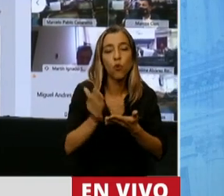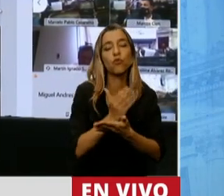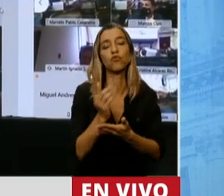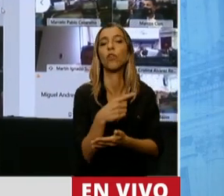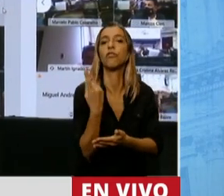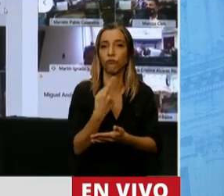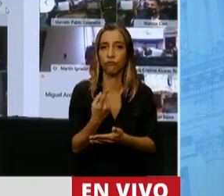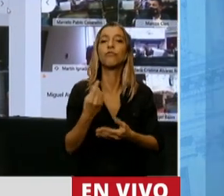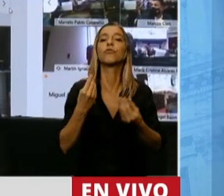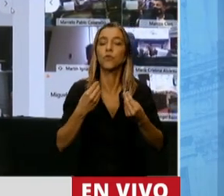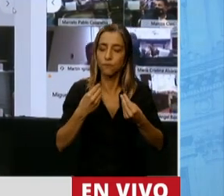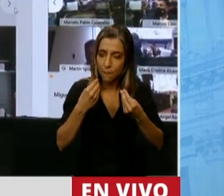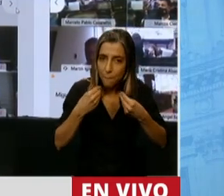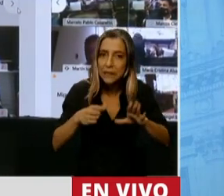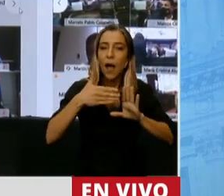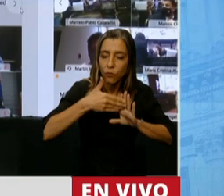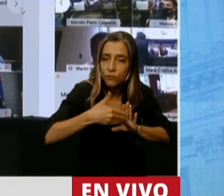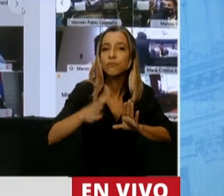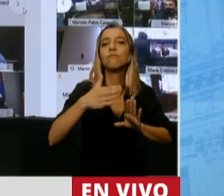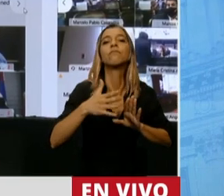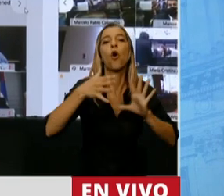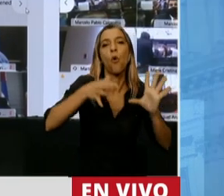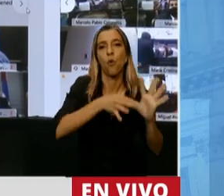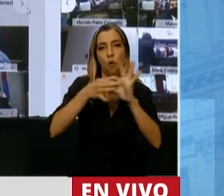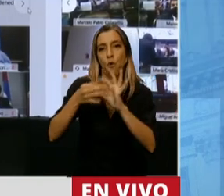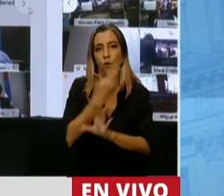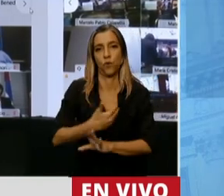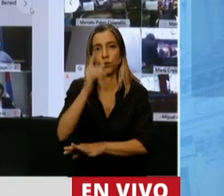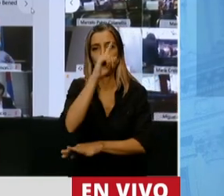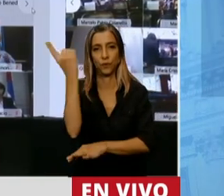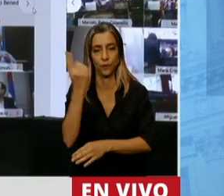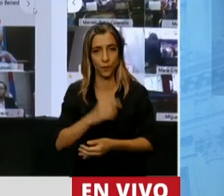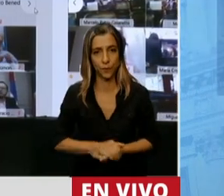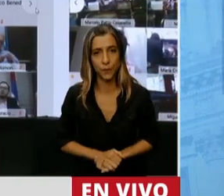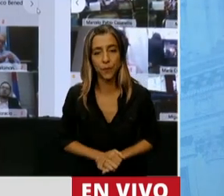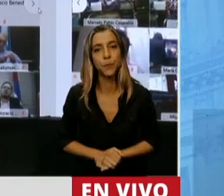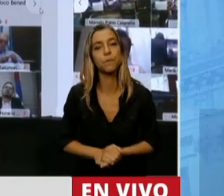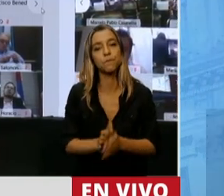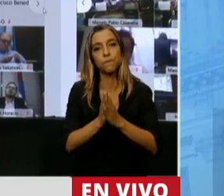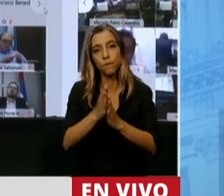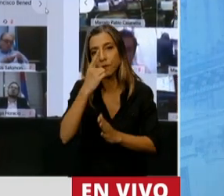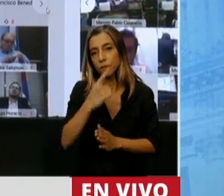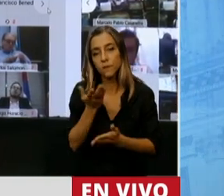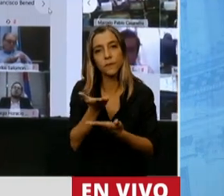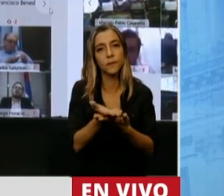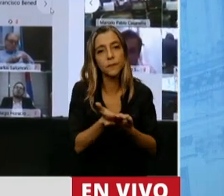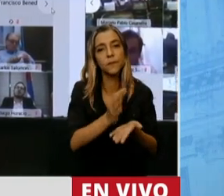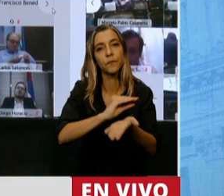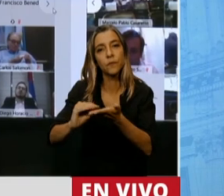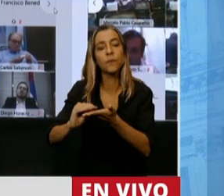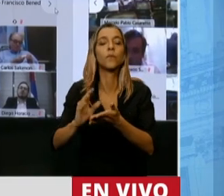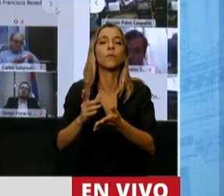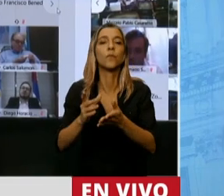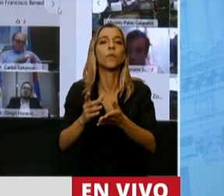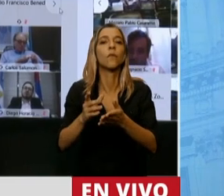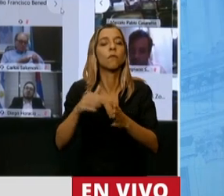vamos a hacer de la mano del Estado Nacional. Por último, le pido a los legisladores, junto por